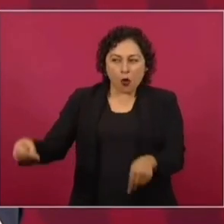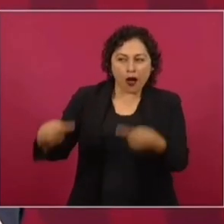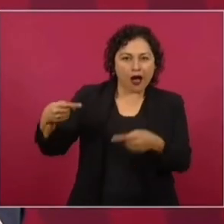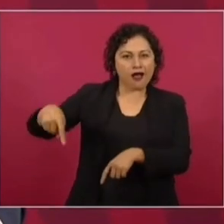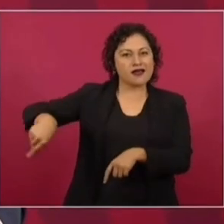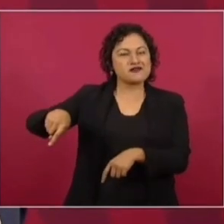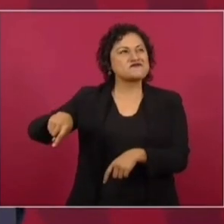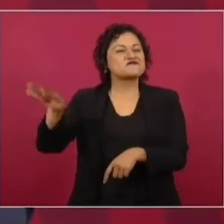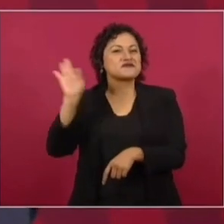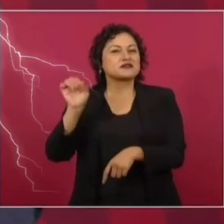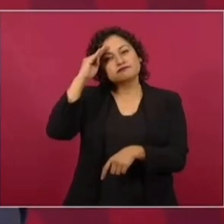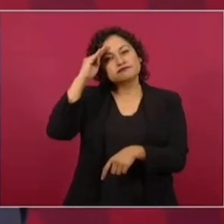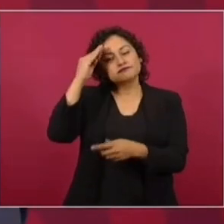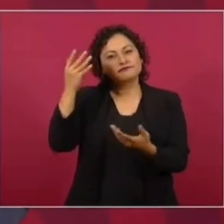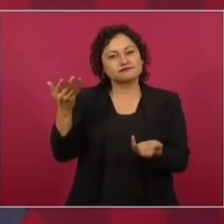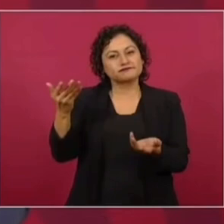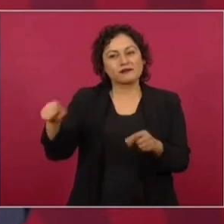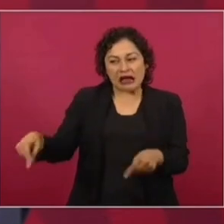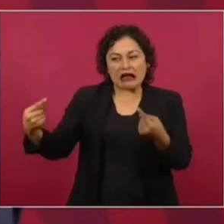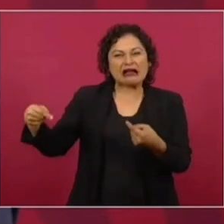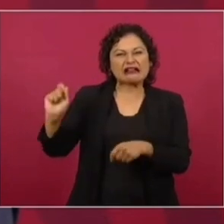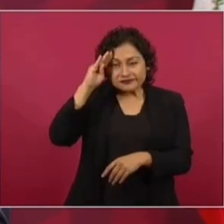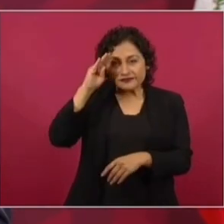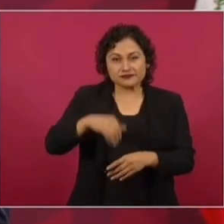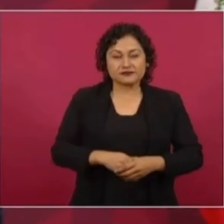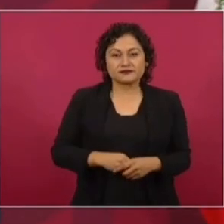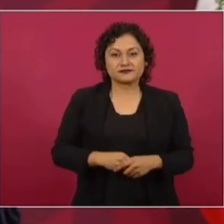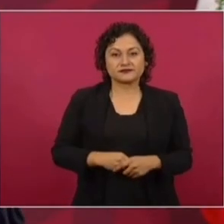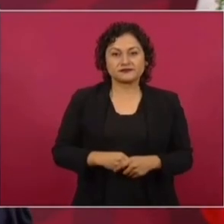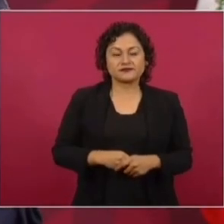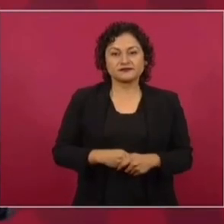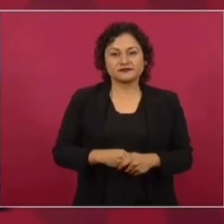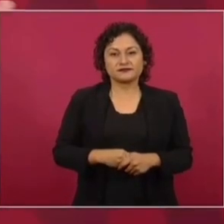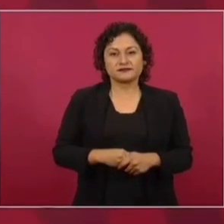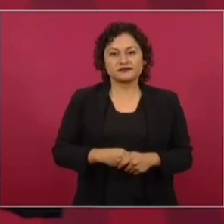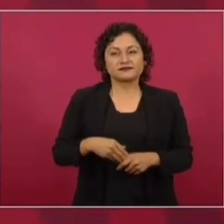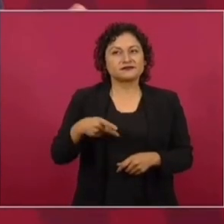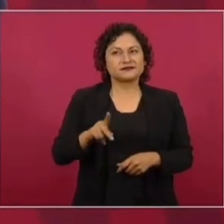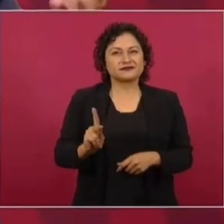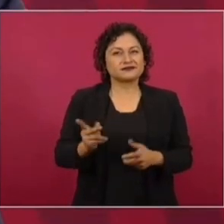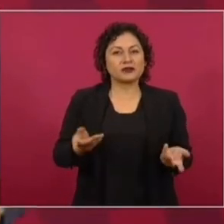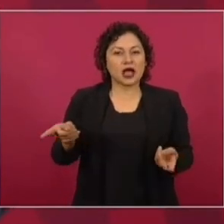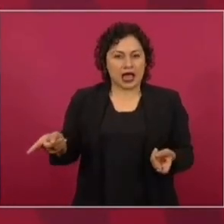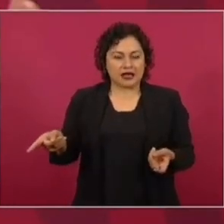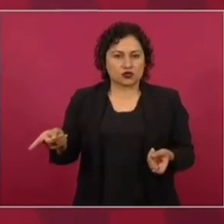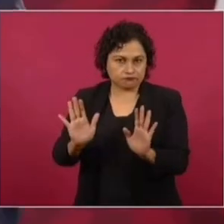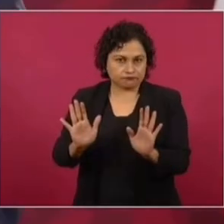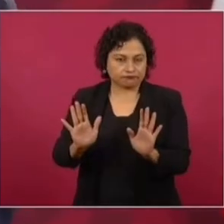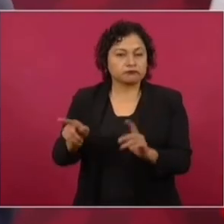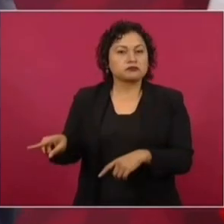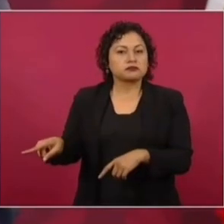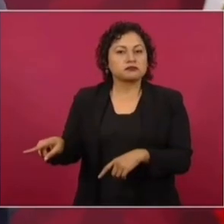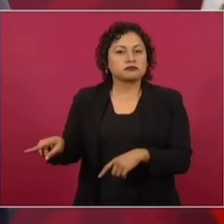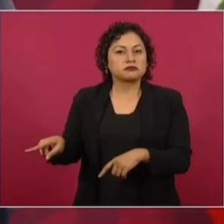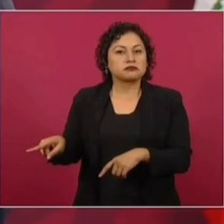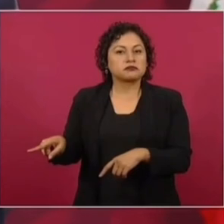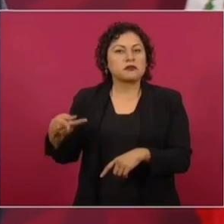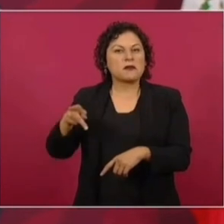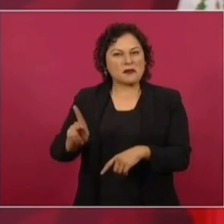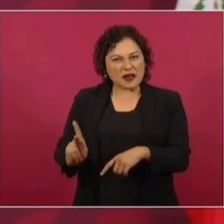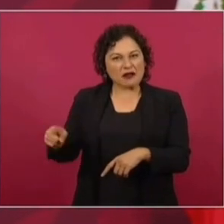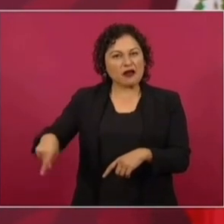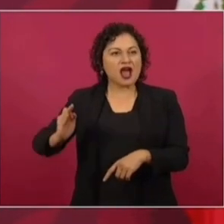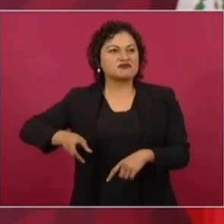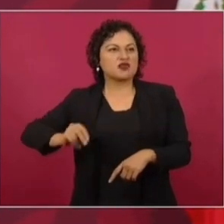que eso es la oposición, rechazar todo, aún cuando no reciban dinero, no los compren, la gente va a